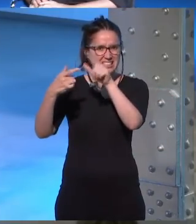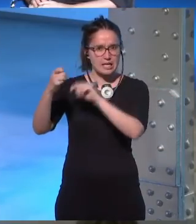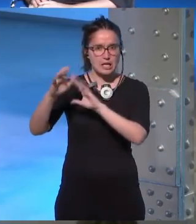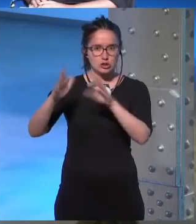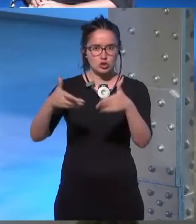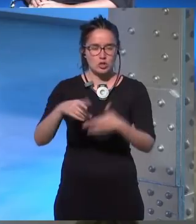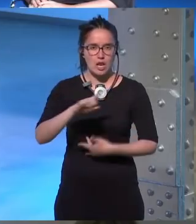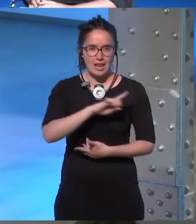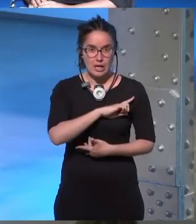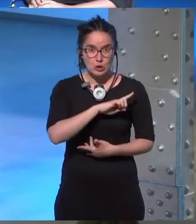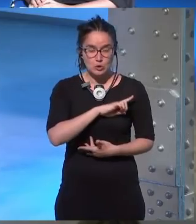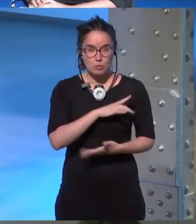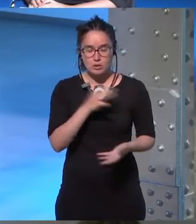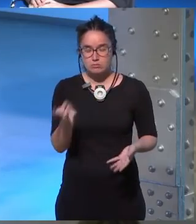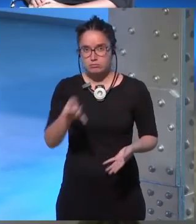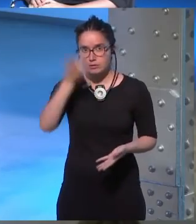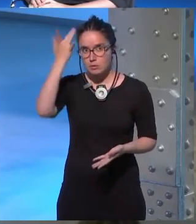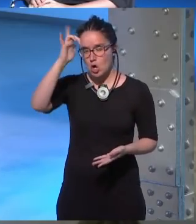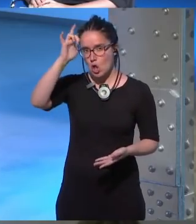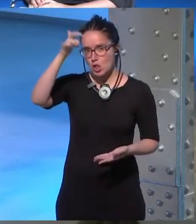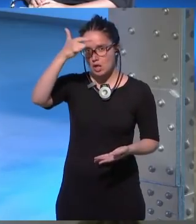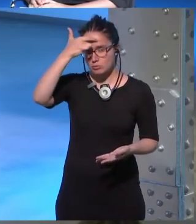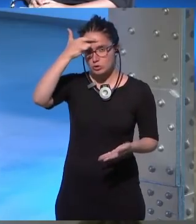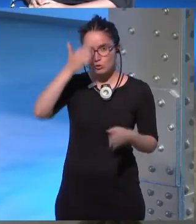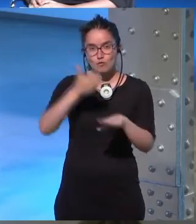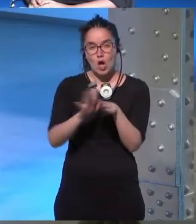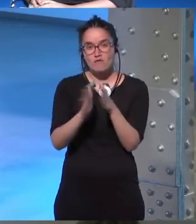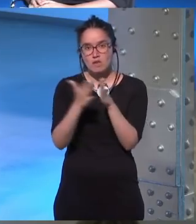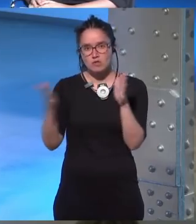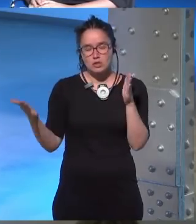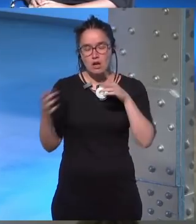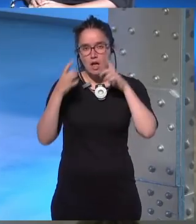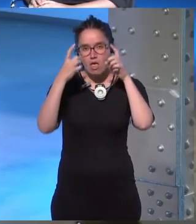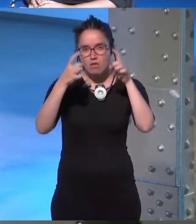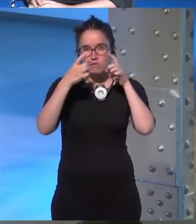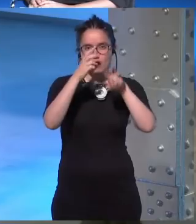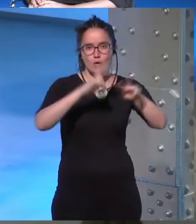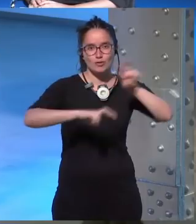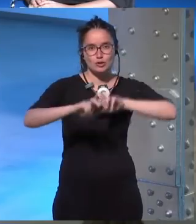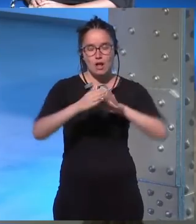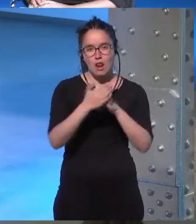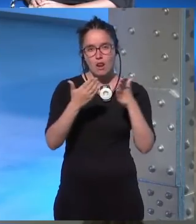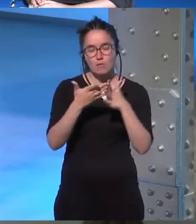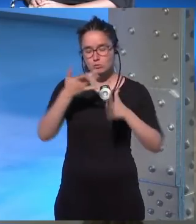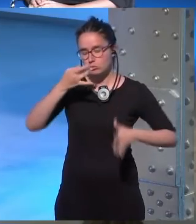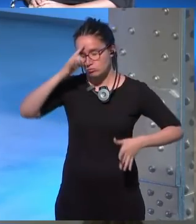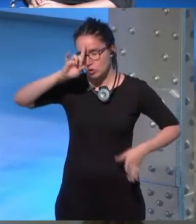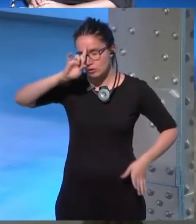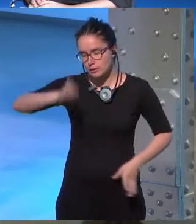las estrellas son legión y cuando se me ocurren conceptos pues me voy a una biblioteca y trato de buscar libros pues yo